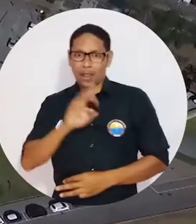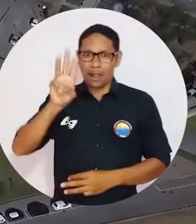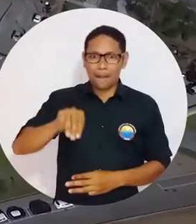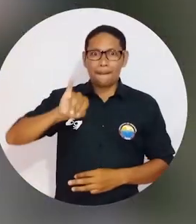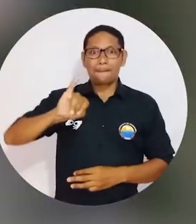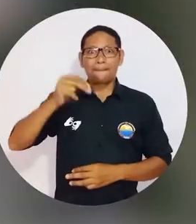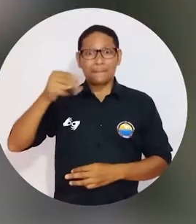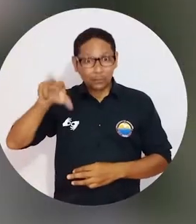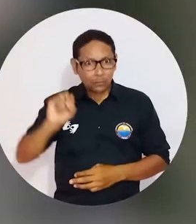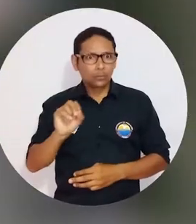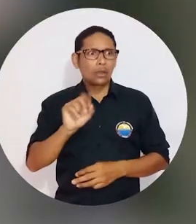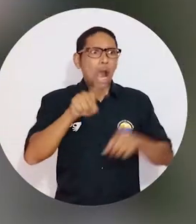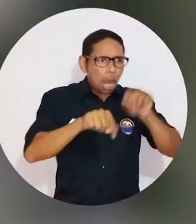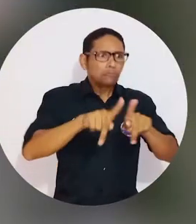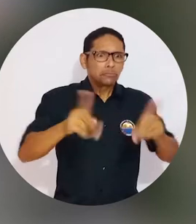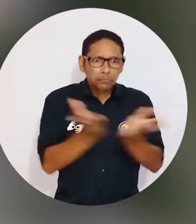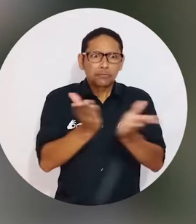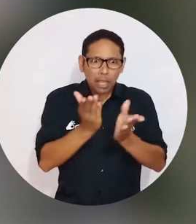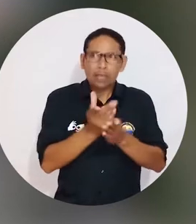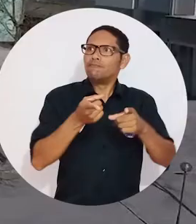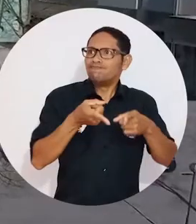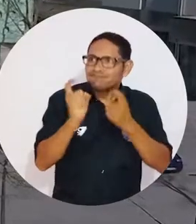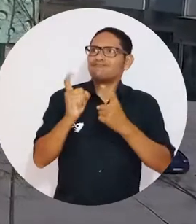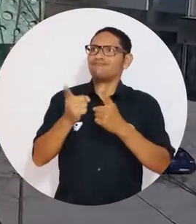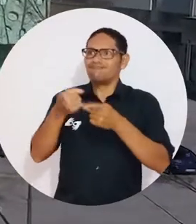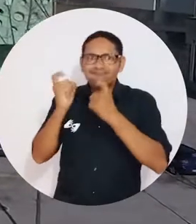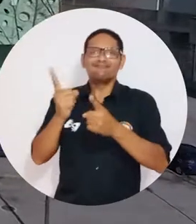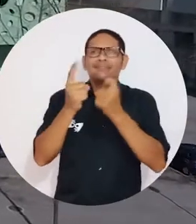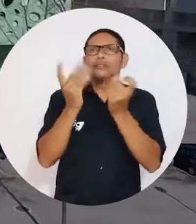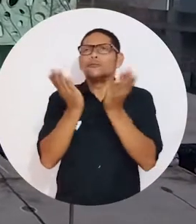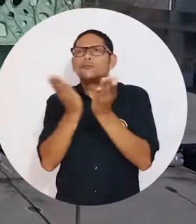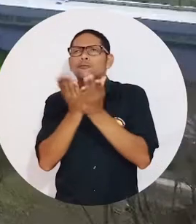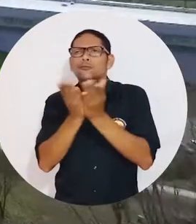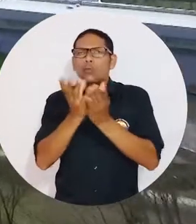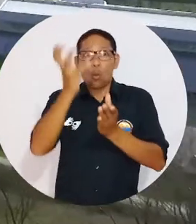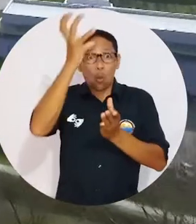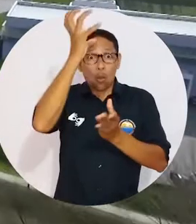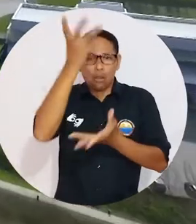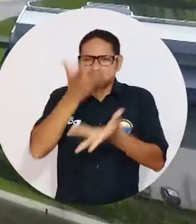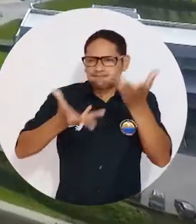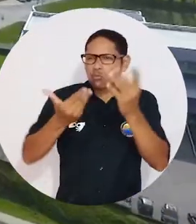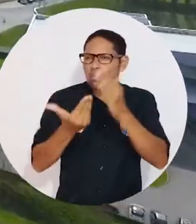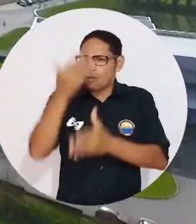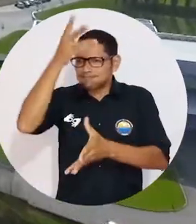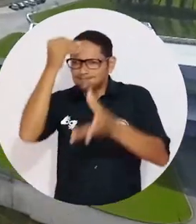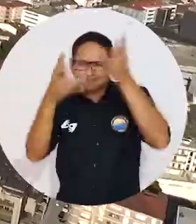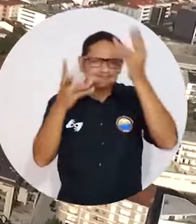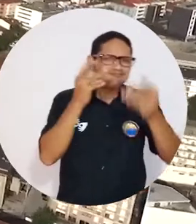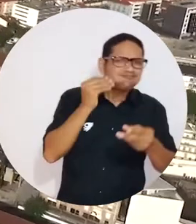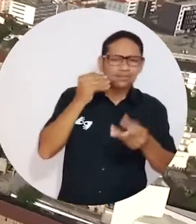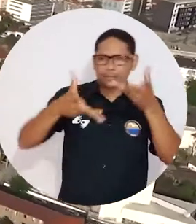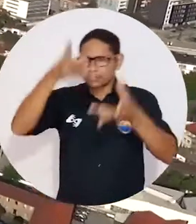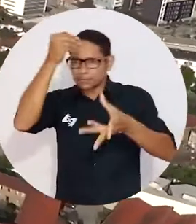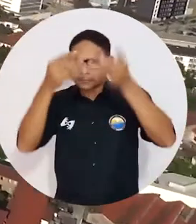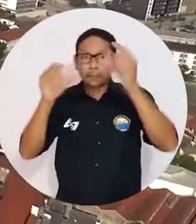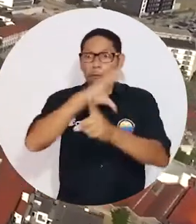Mercasian y Acosta cumplen sus sueños de estudiar en el exterior, intercambiar conocimientos y experiencias con otras culturas y fortalecer su